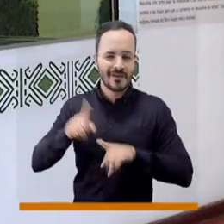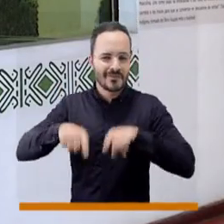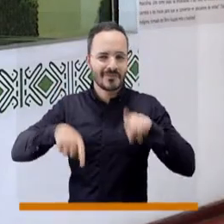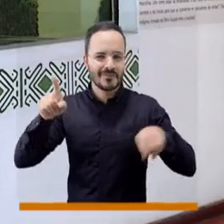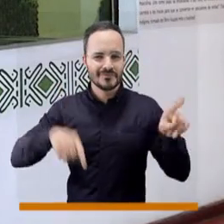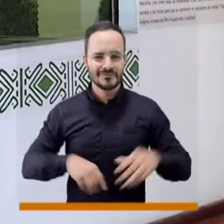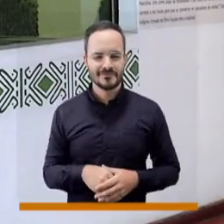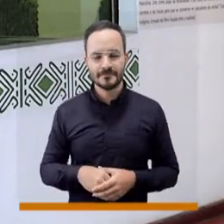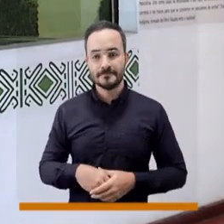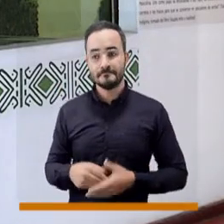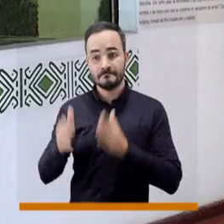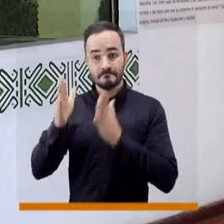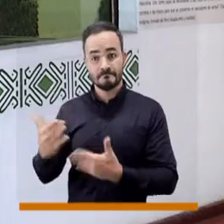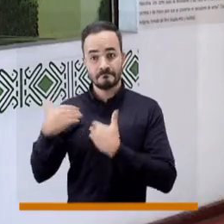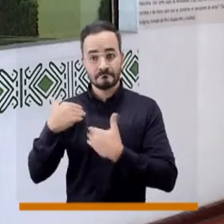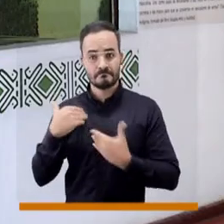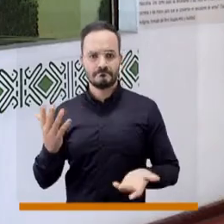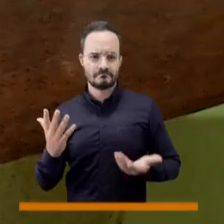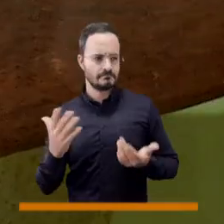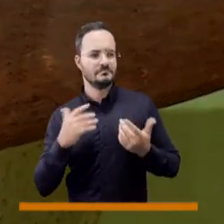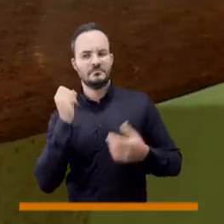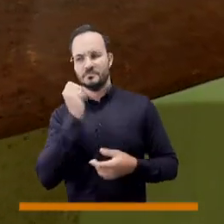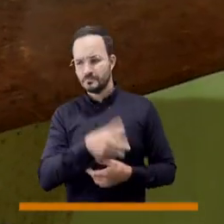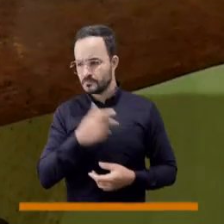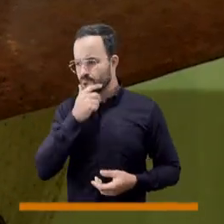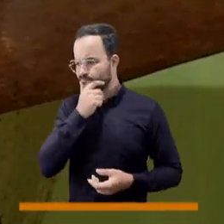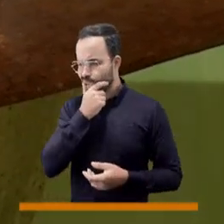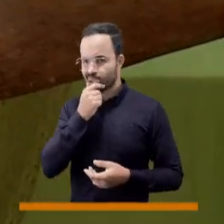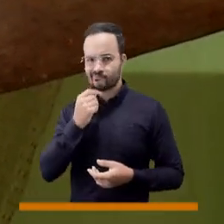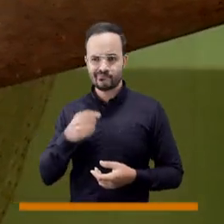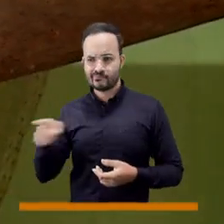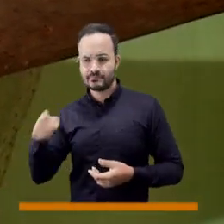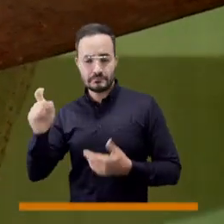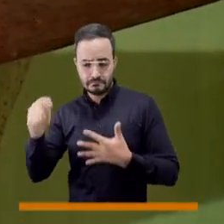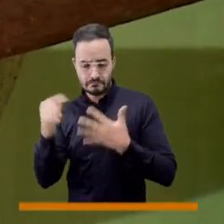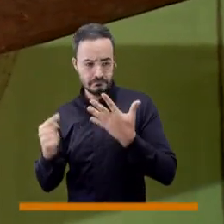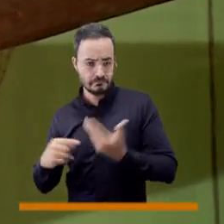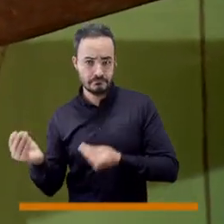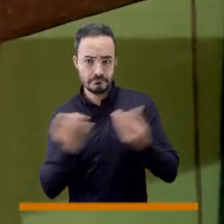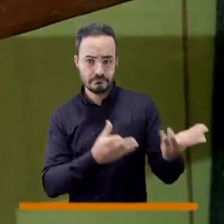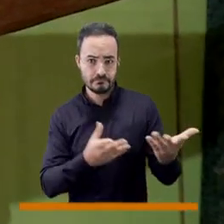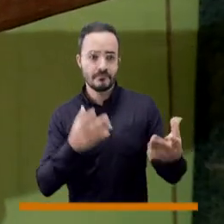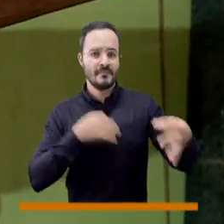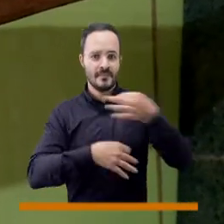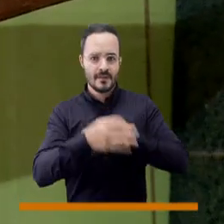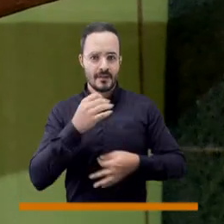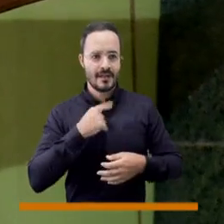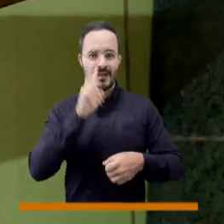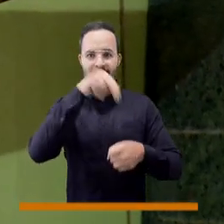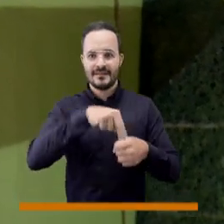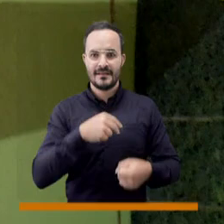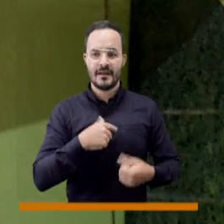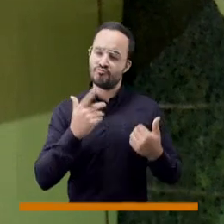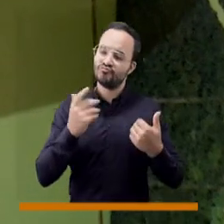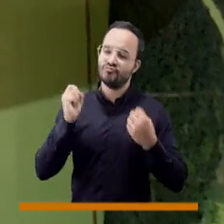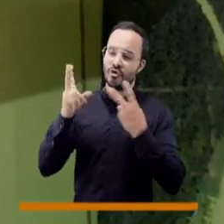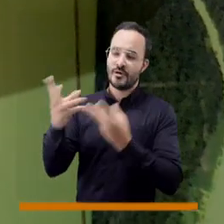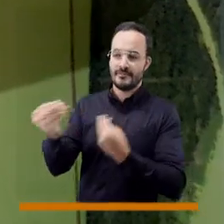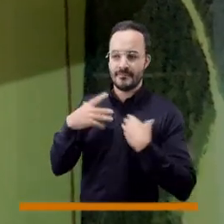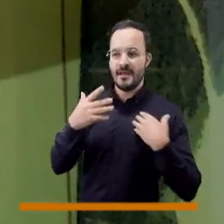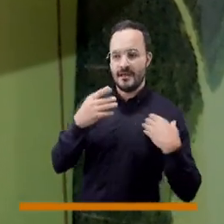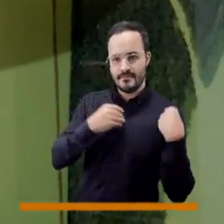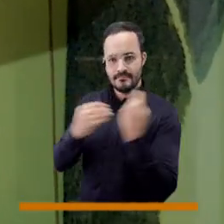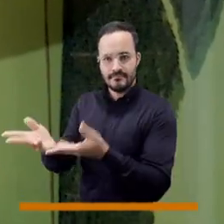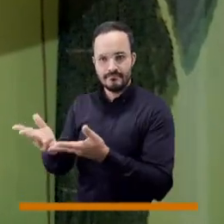y el indígena le traía sus elementos culturales para que